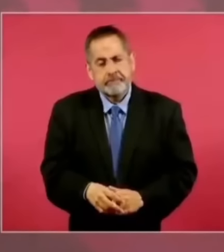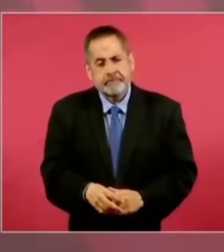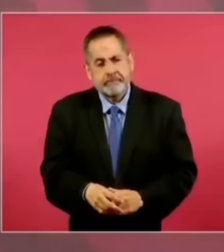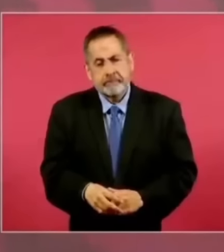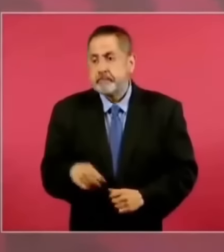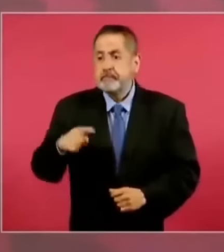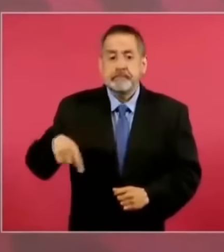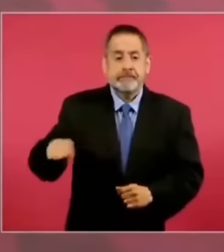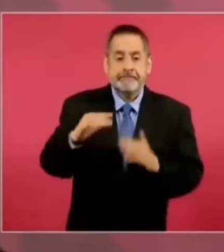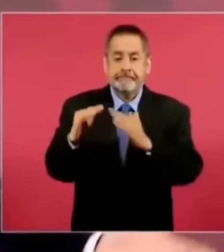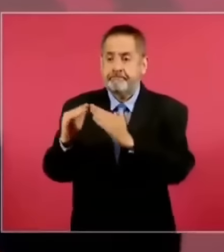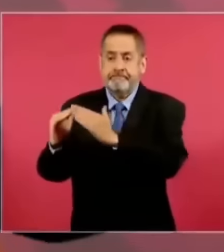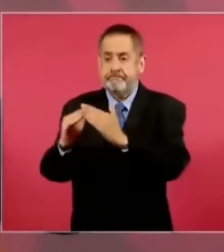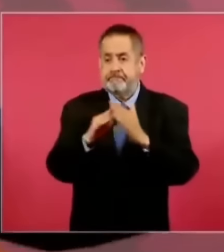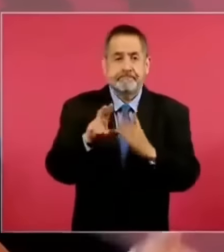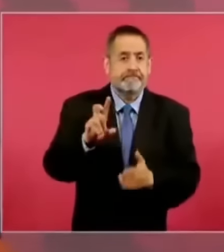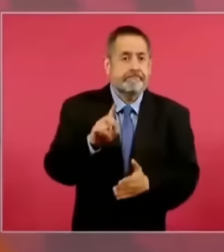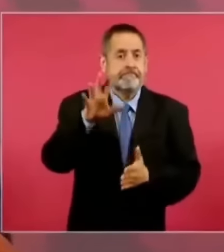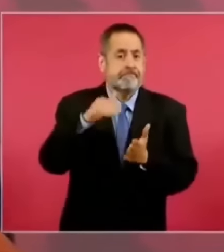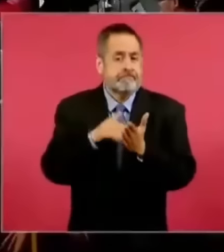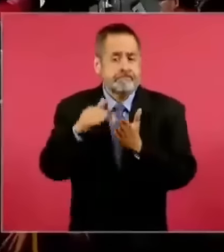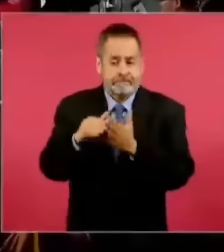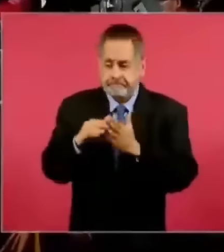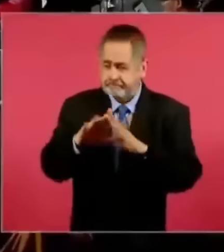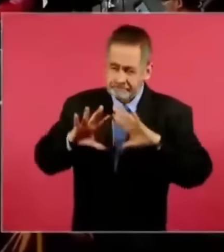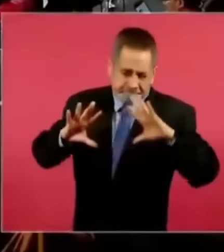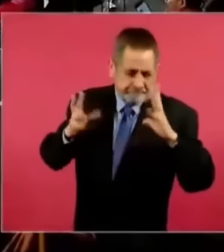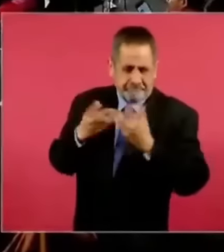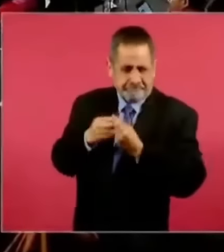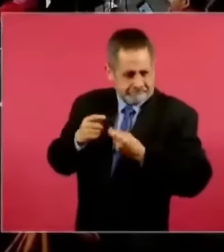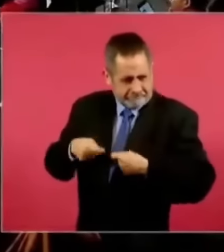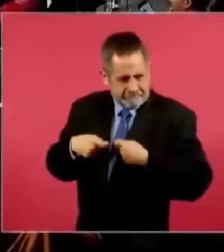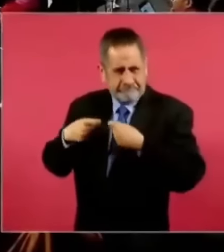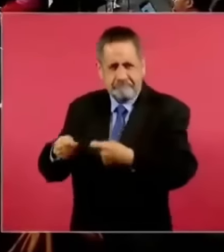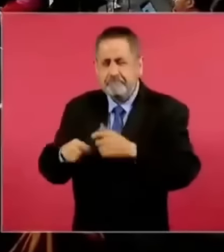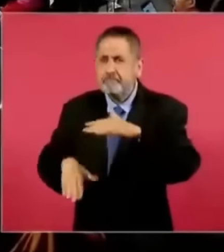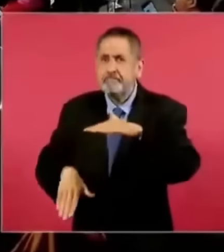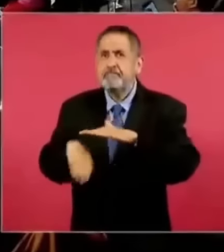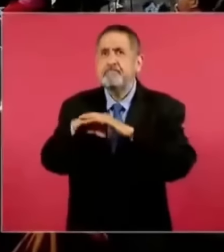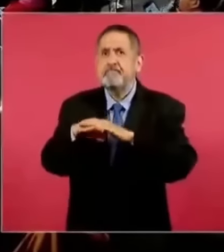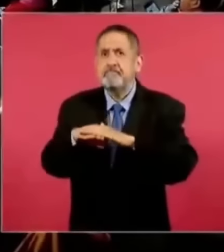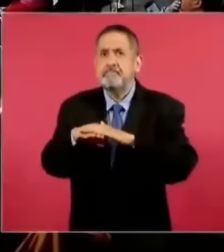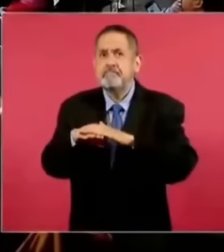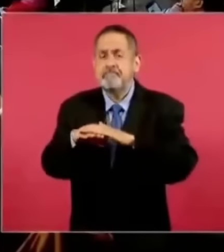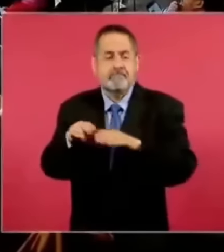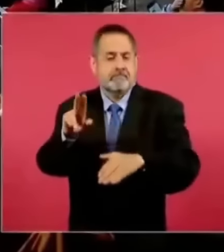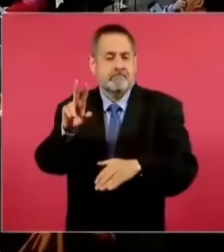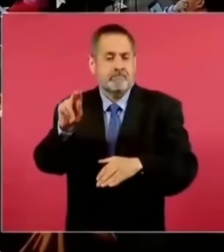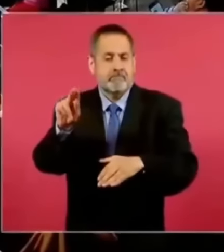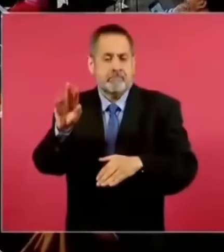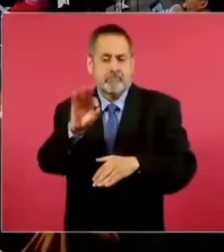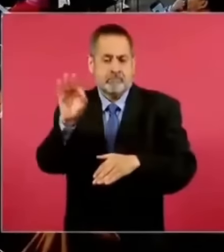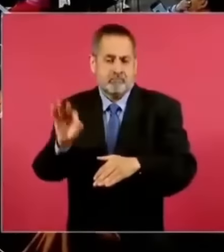hogares estemos llegando a 80 por ciento,